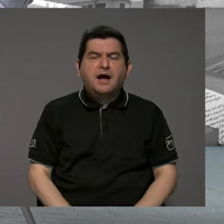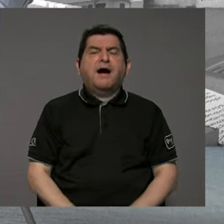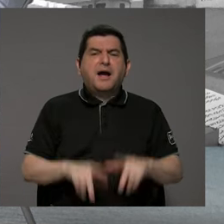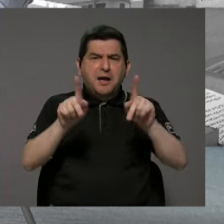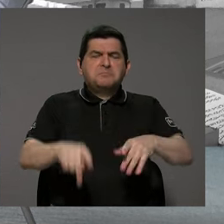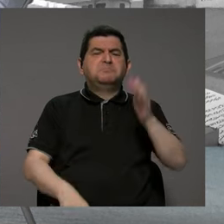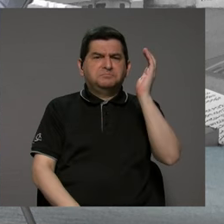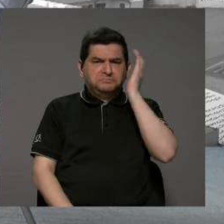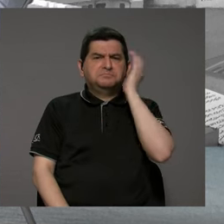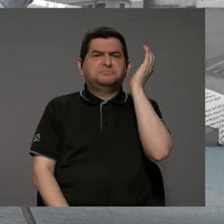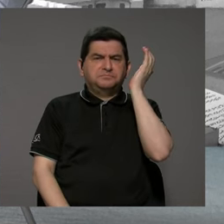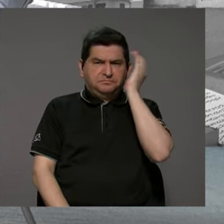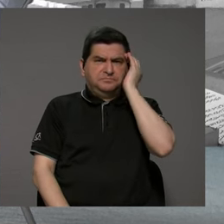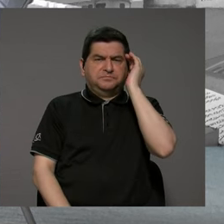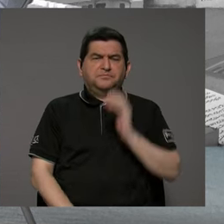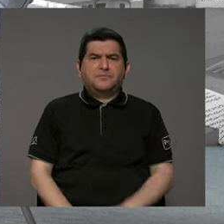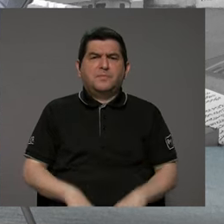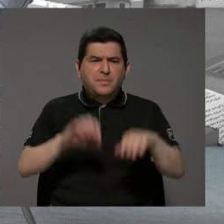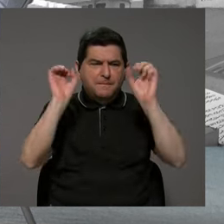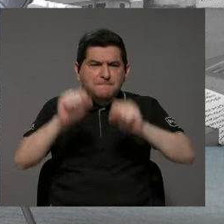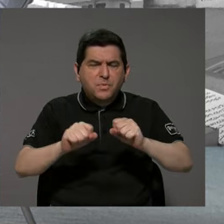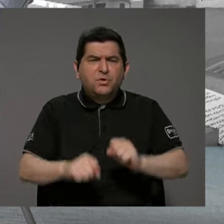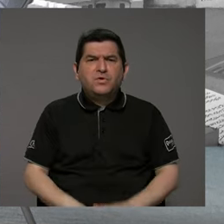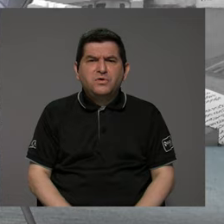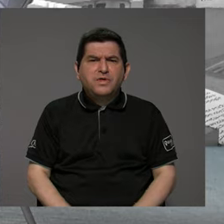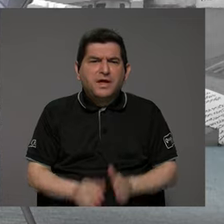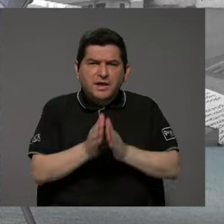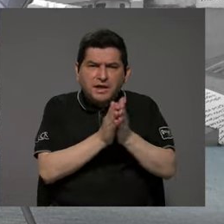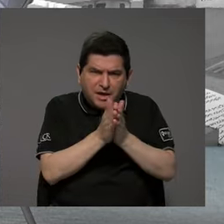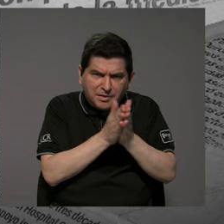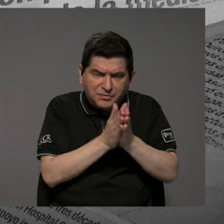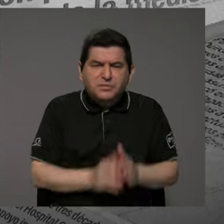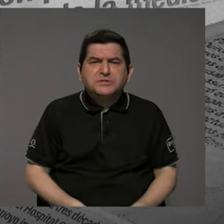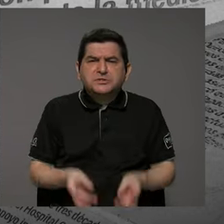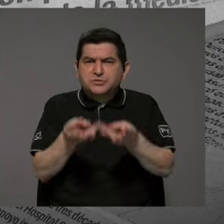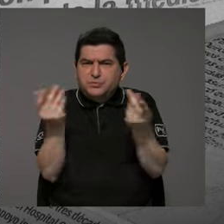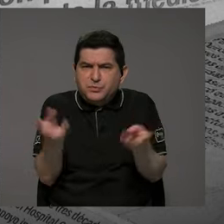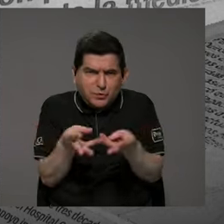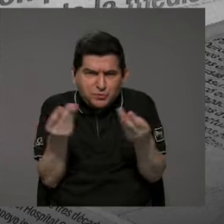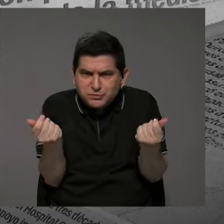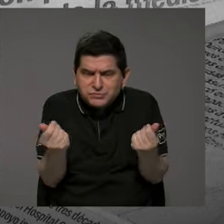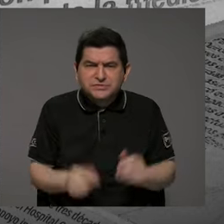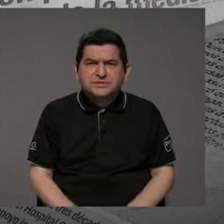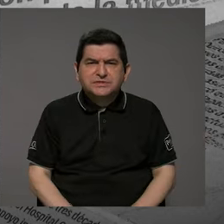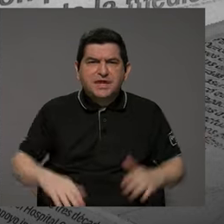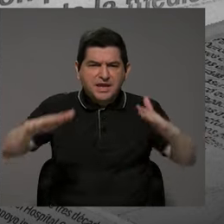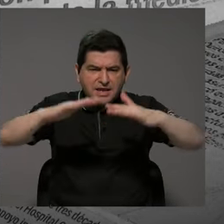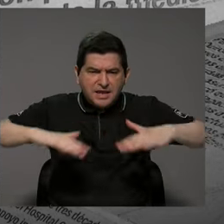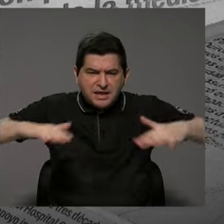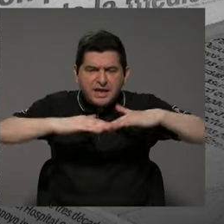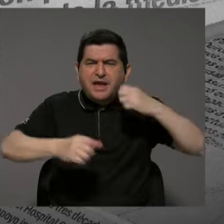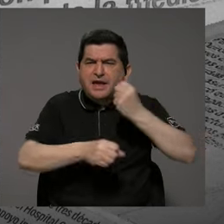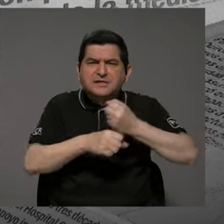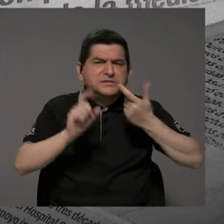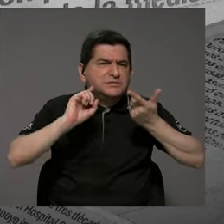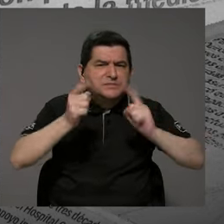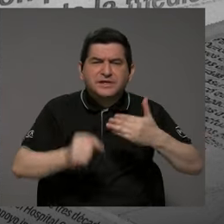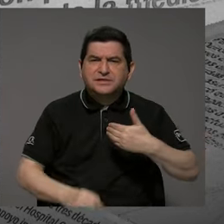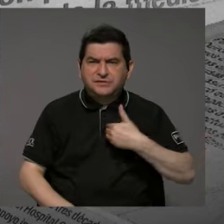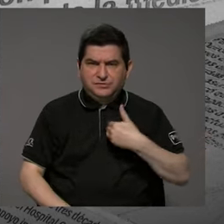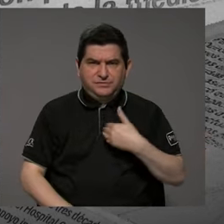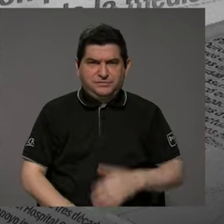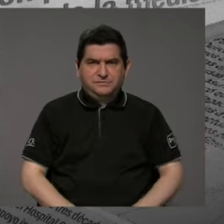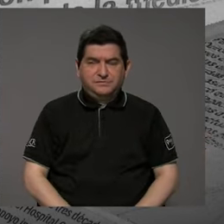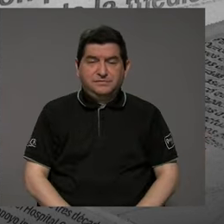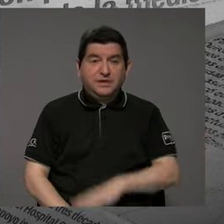sepan cómo generar, ¿verdad? Cómo ser productivos, qué nichos laborales, por ejemplo, tener, ¿verdad?